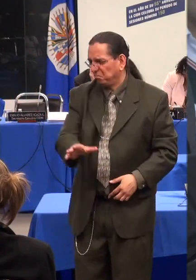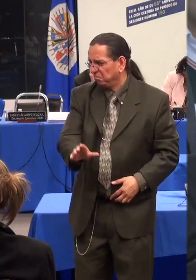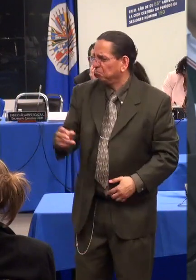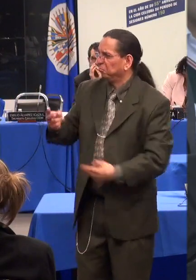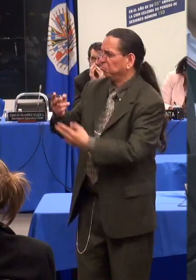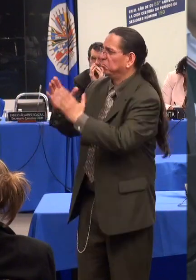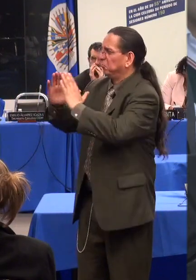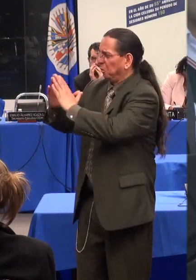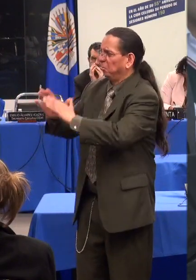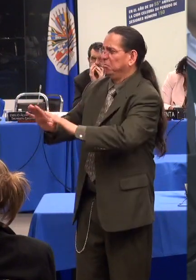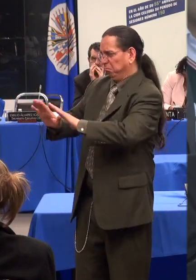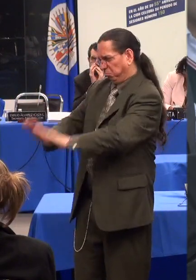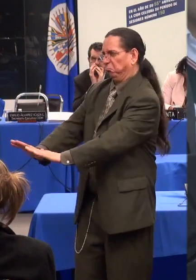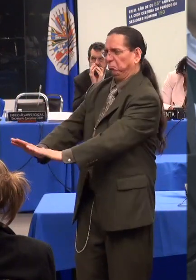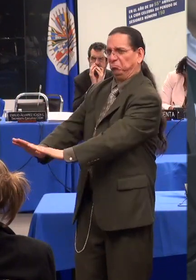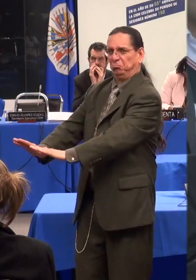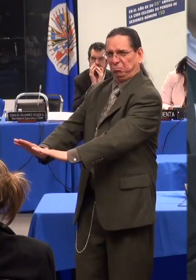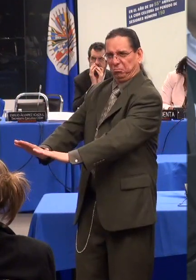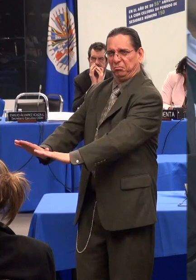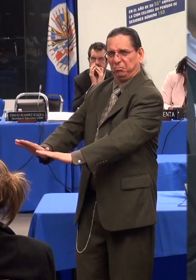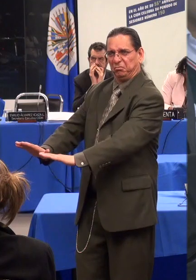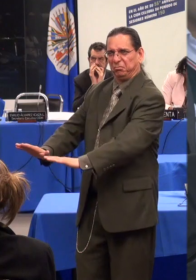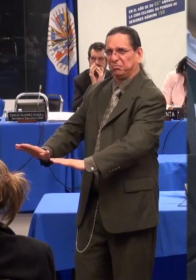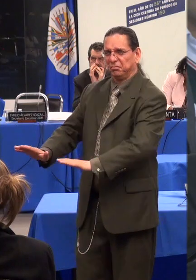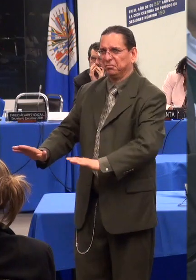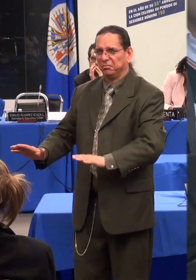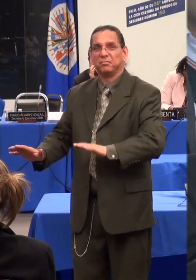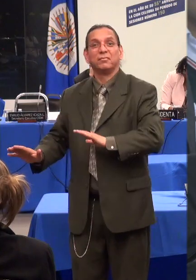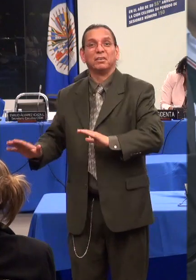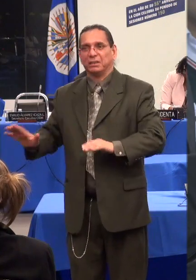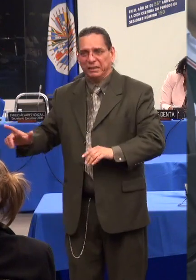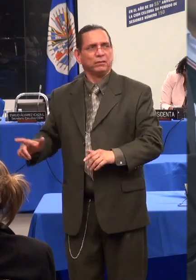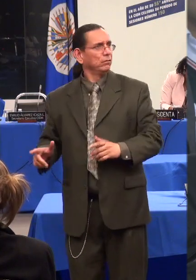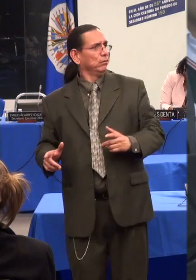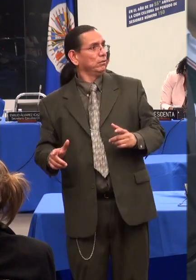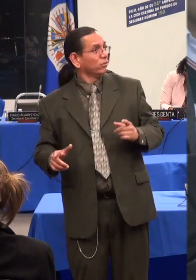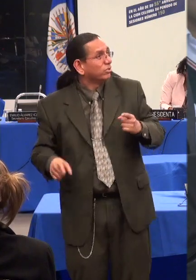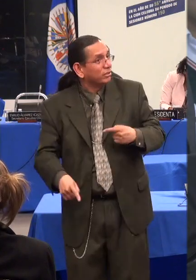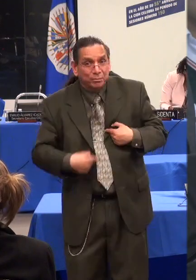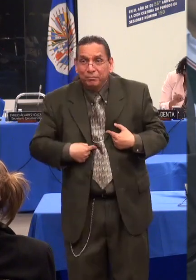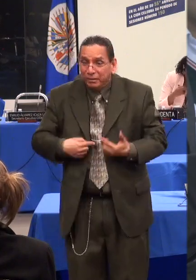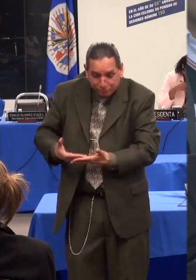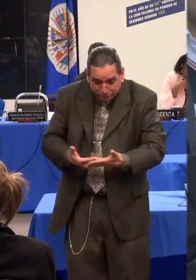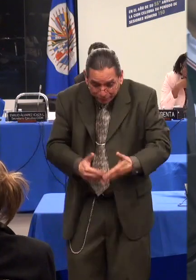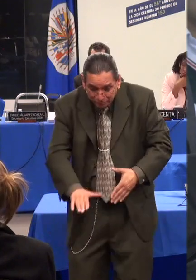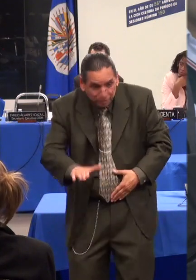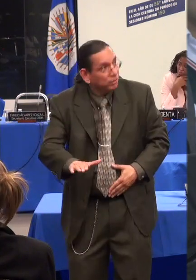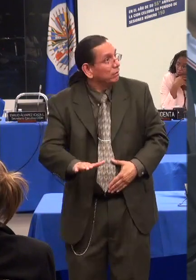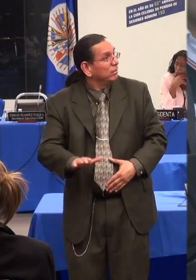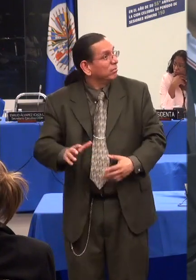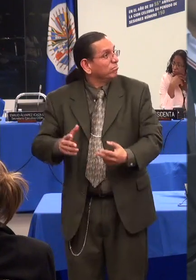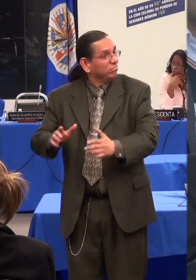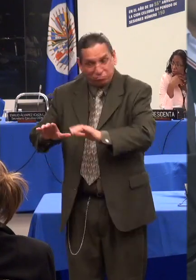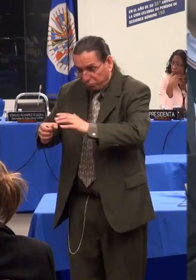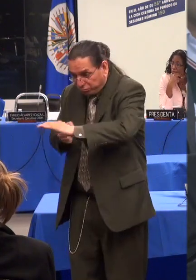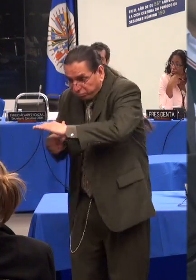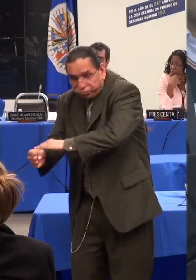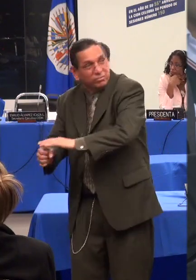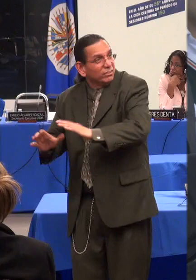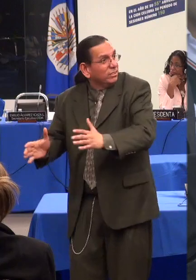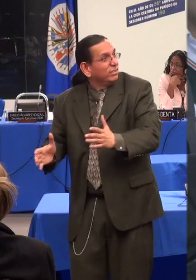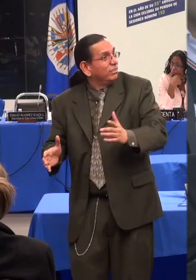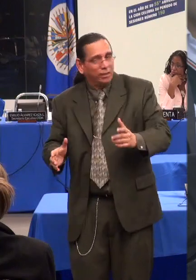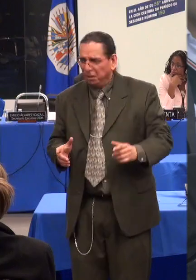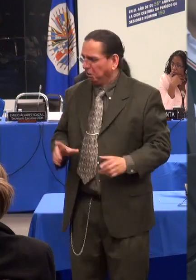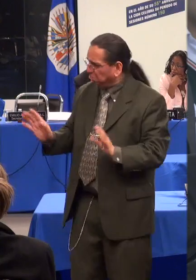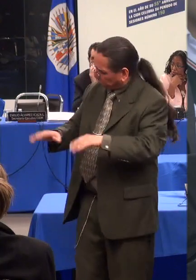A una amiga le dijeron que iban a dar una vuelta, pero se sorprendió al llegar donde el